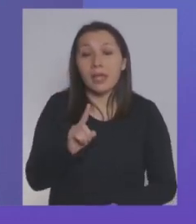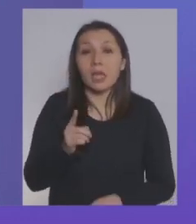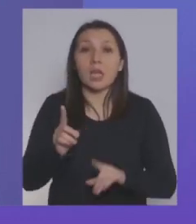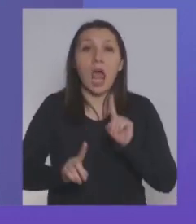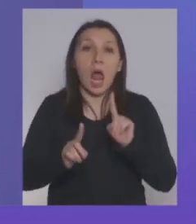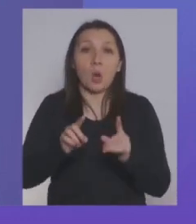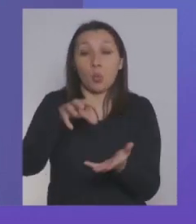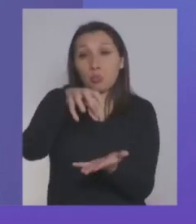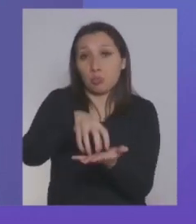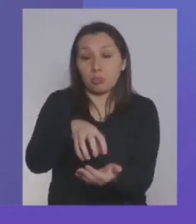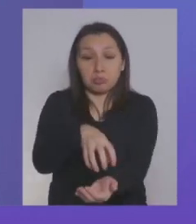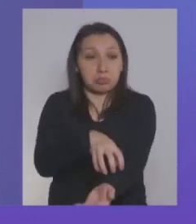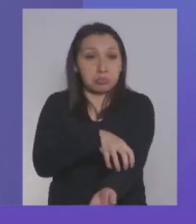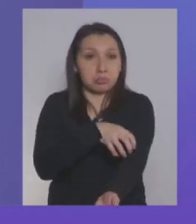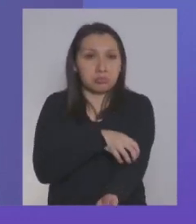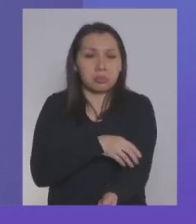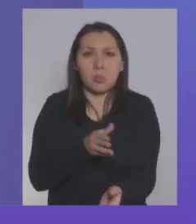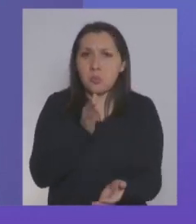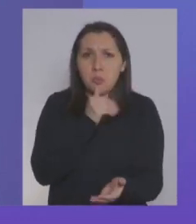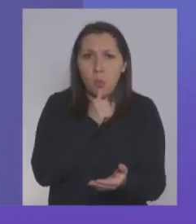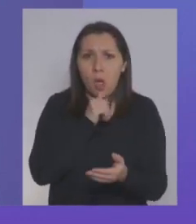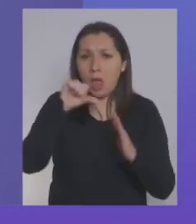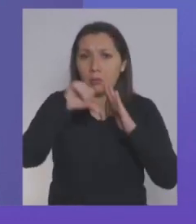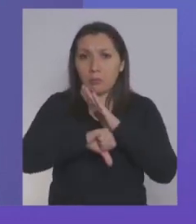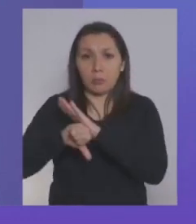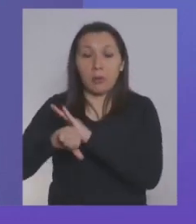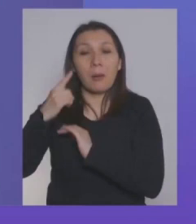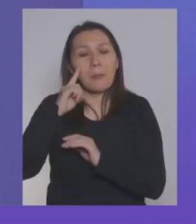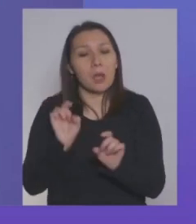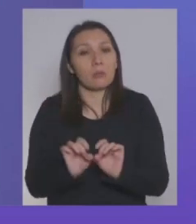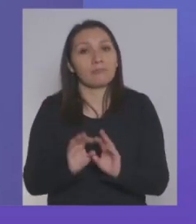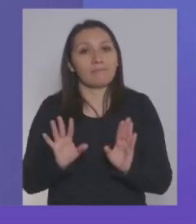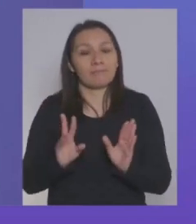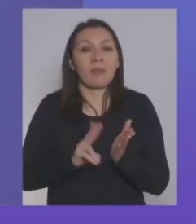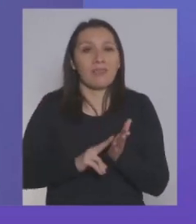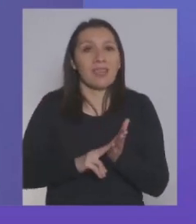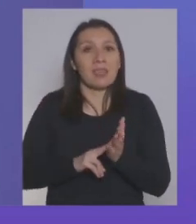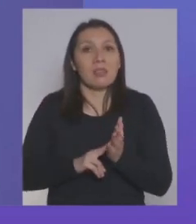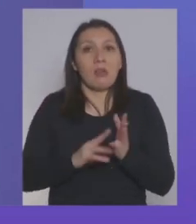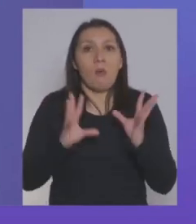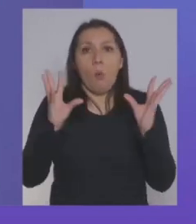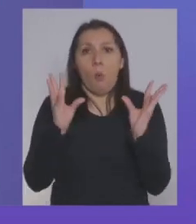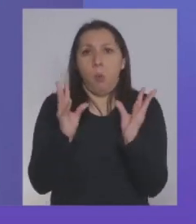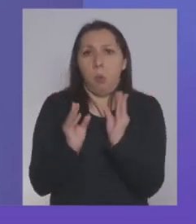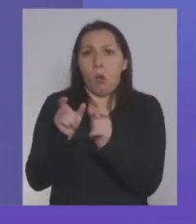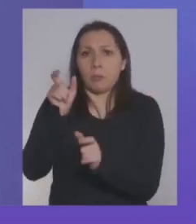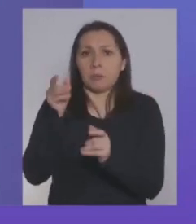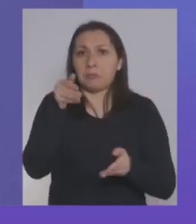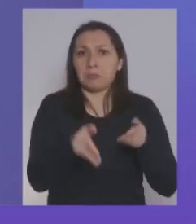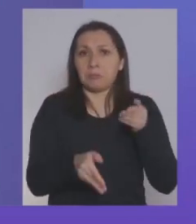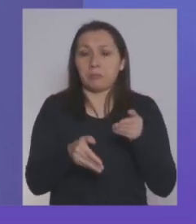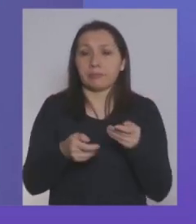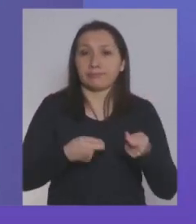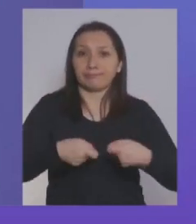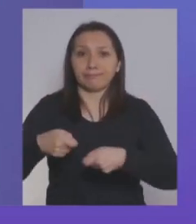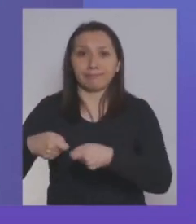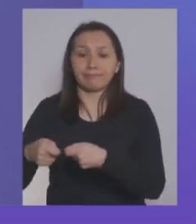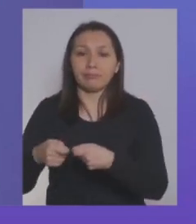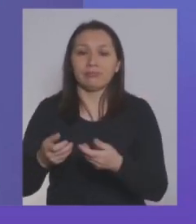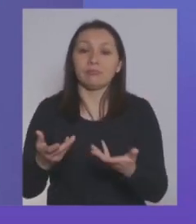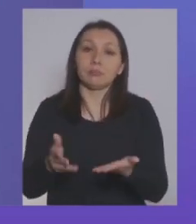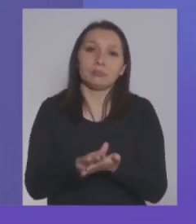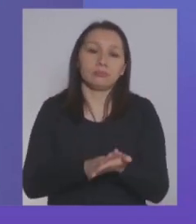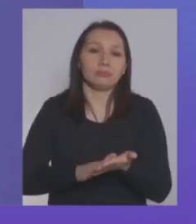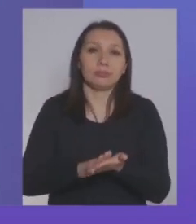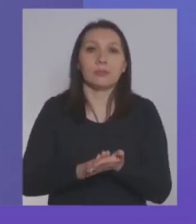determinadas zonas en las cuales no estuvieron con cuarentena, pero que claramente habían bajado cualquier cantidad las ventas.